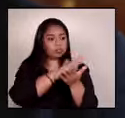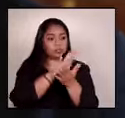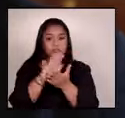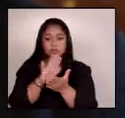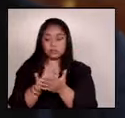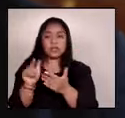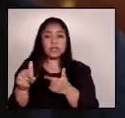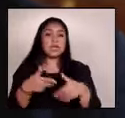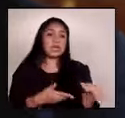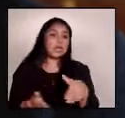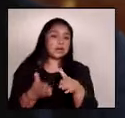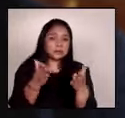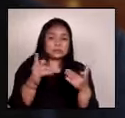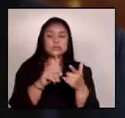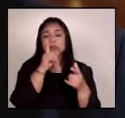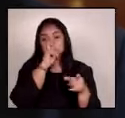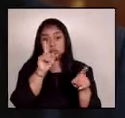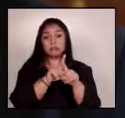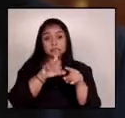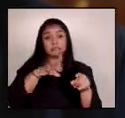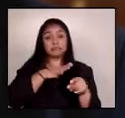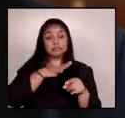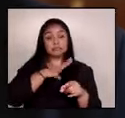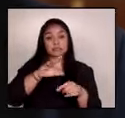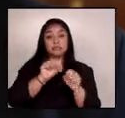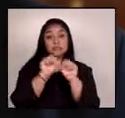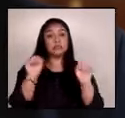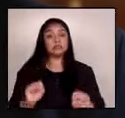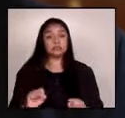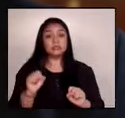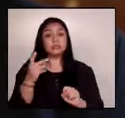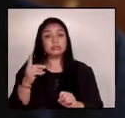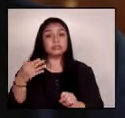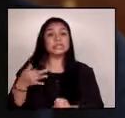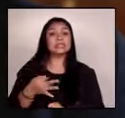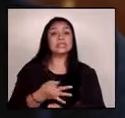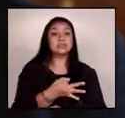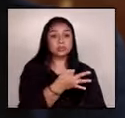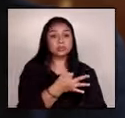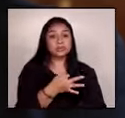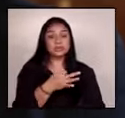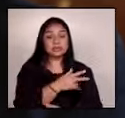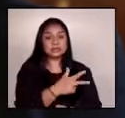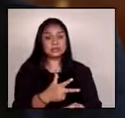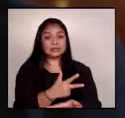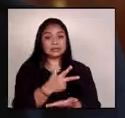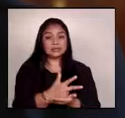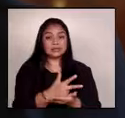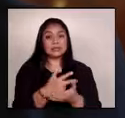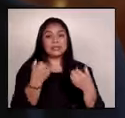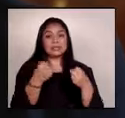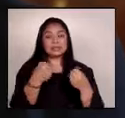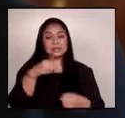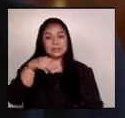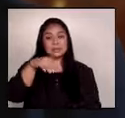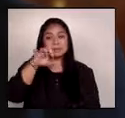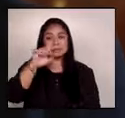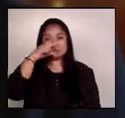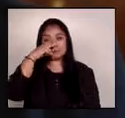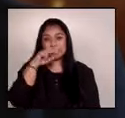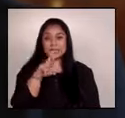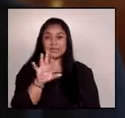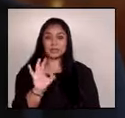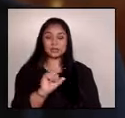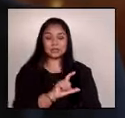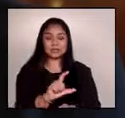infraestructura, incluyendo un nuevo sistema de transporte metropolitano, construyendo el metro de la Ciudad de Guatemala y